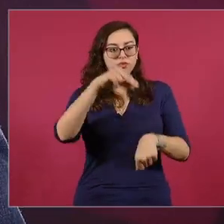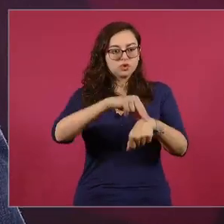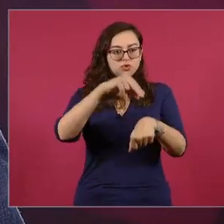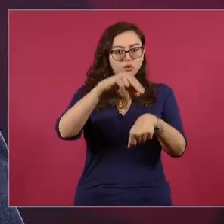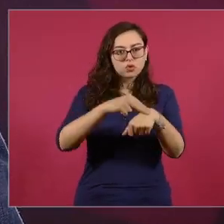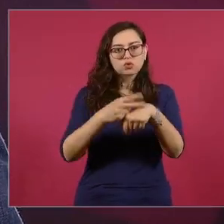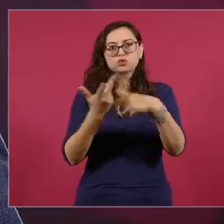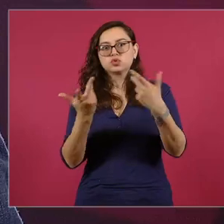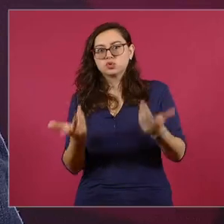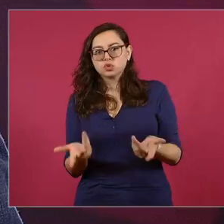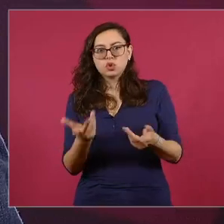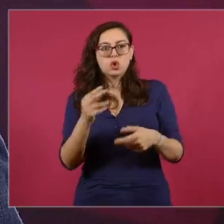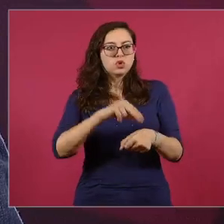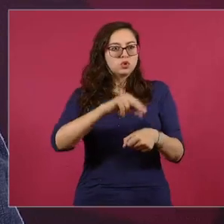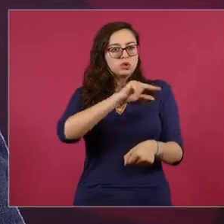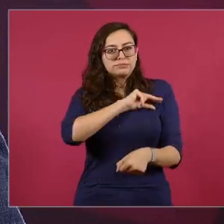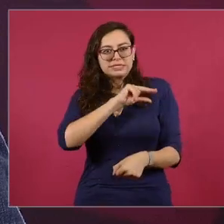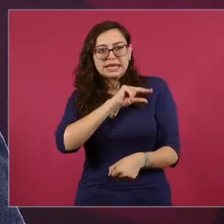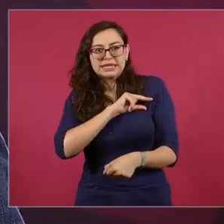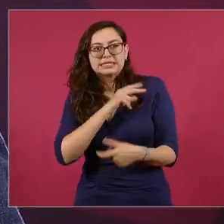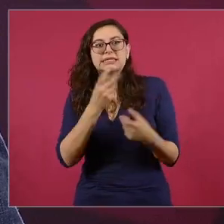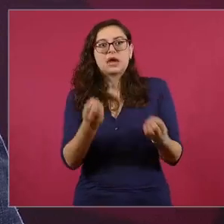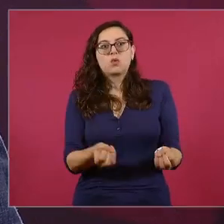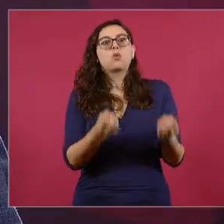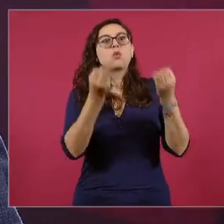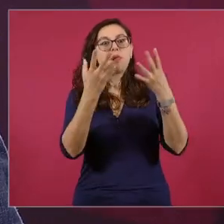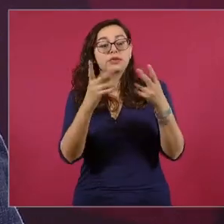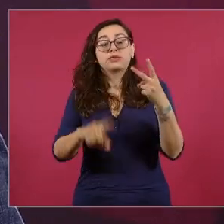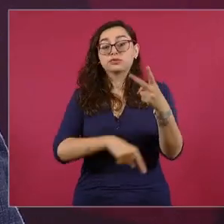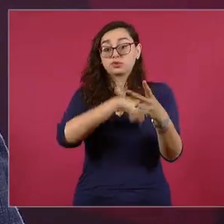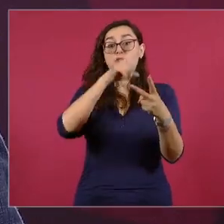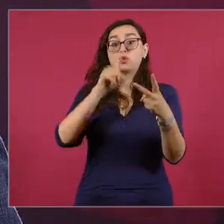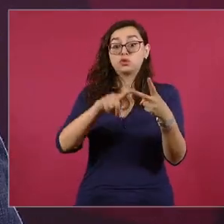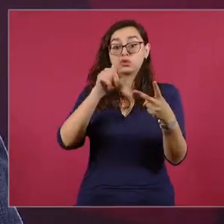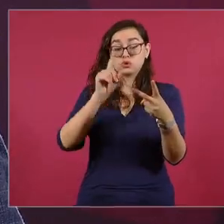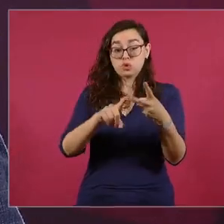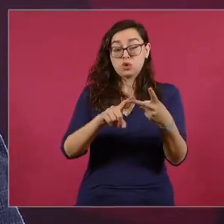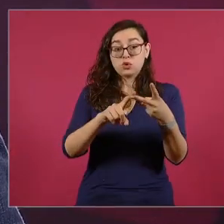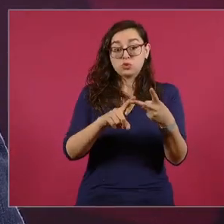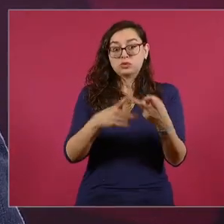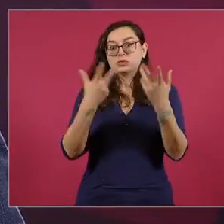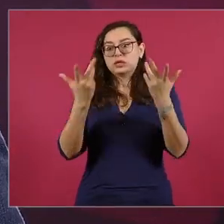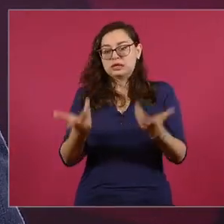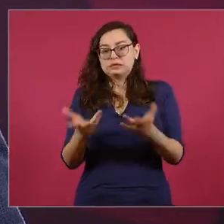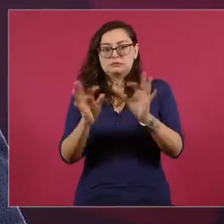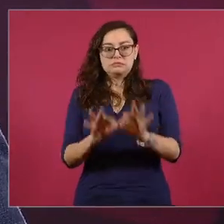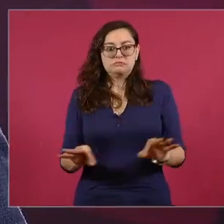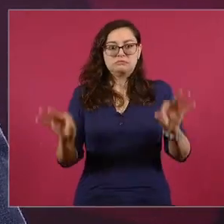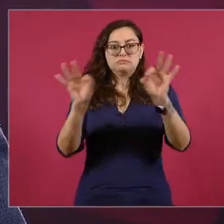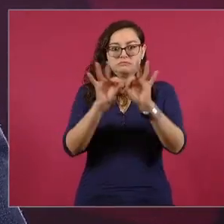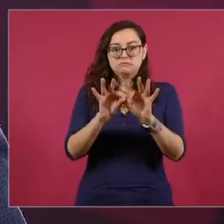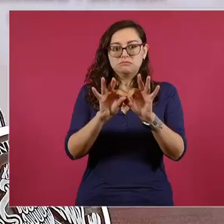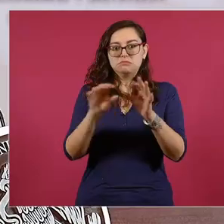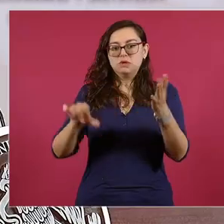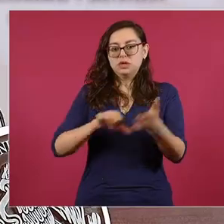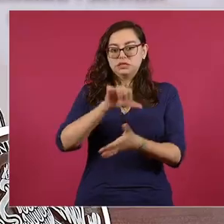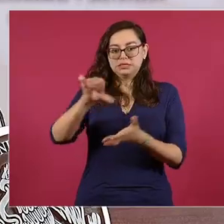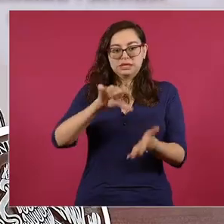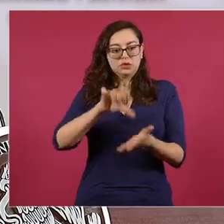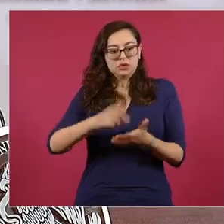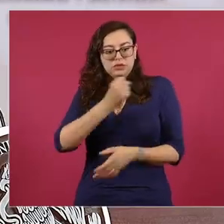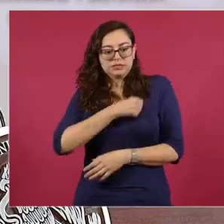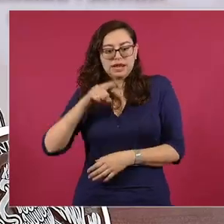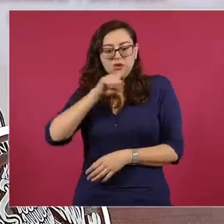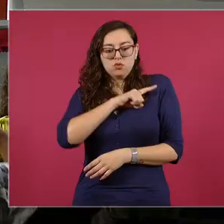particular los especialistas. Y el segundo tema es el avance que tiene la importante clínica que es nuestra,